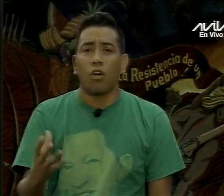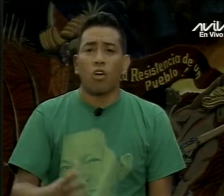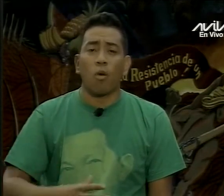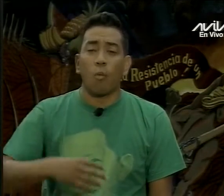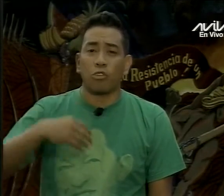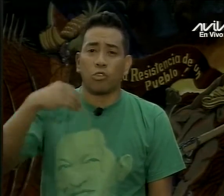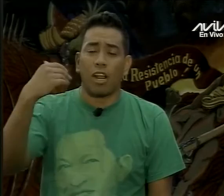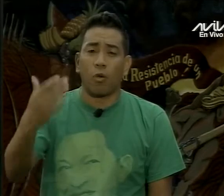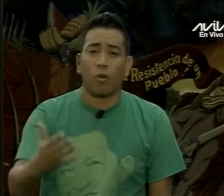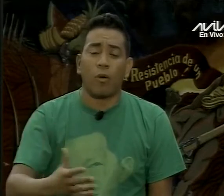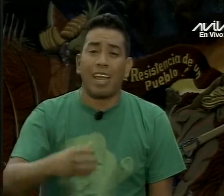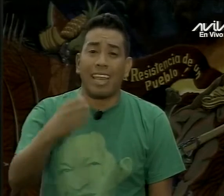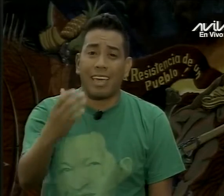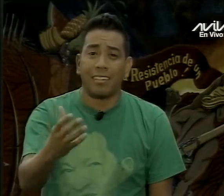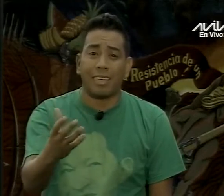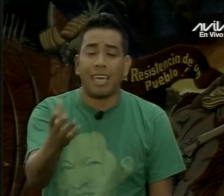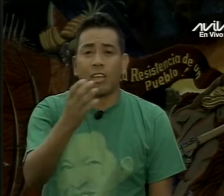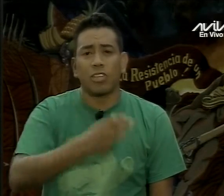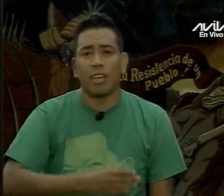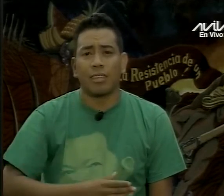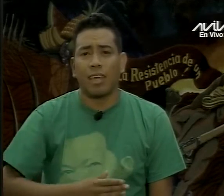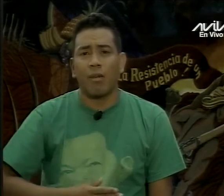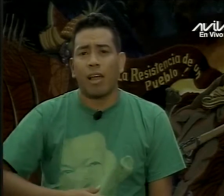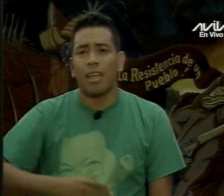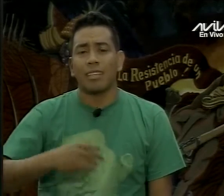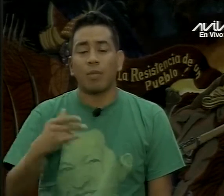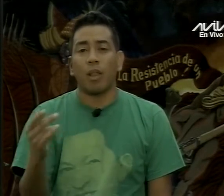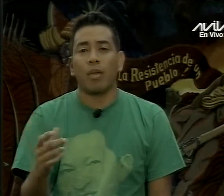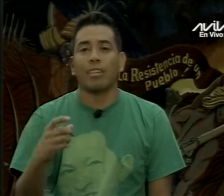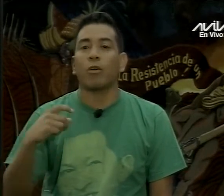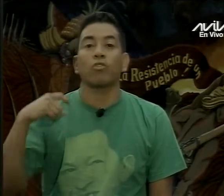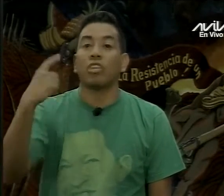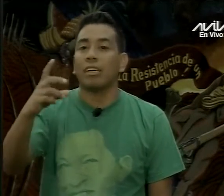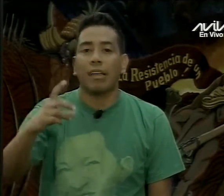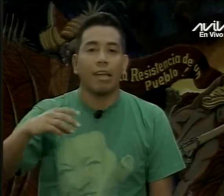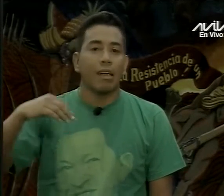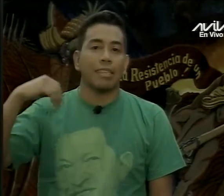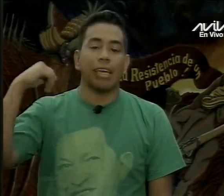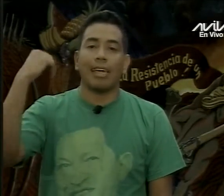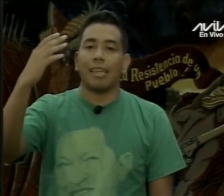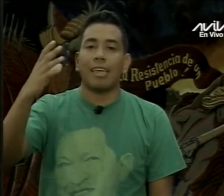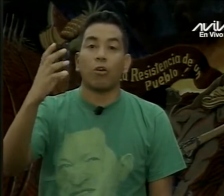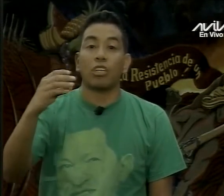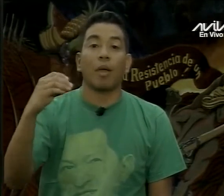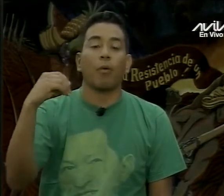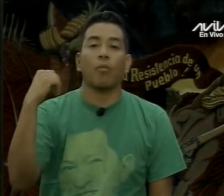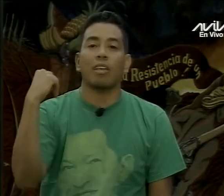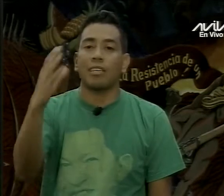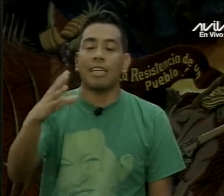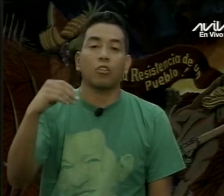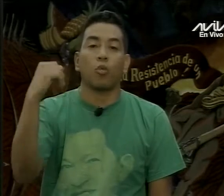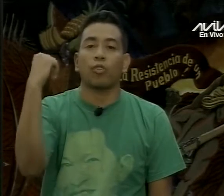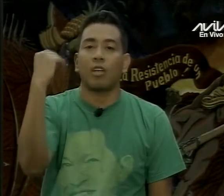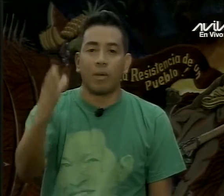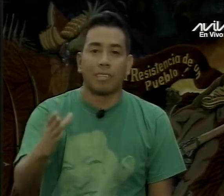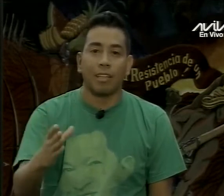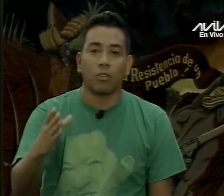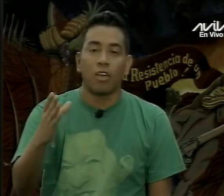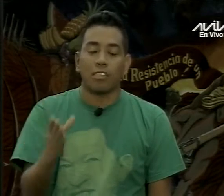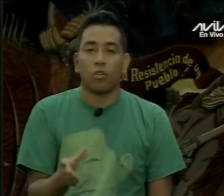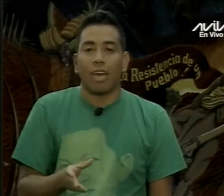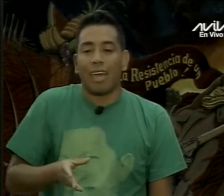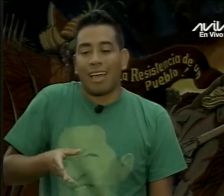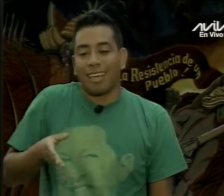cómo hacerlo, cómo posicionarlo de nuevo en la gente. Y aquí no se trata de hablar simplemente de consignas, de cosas que podamos decir y que todo el mundo está